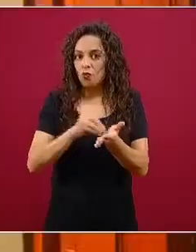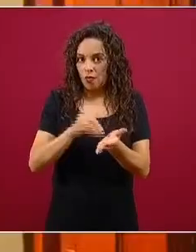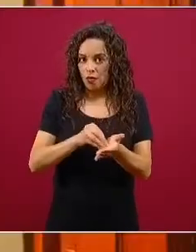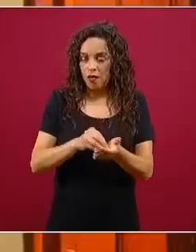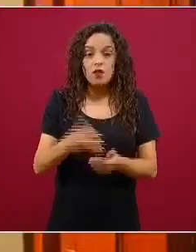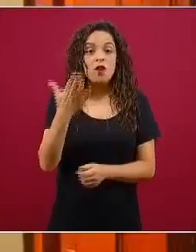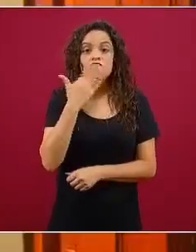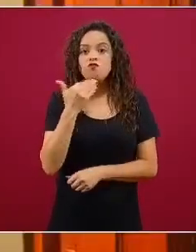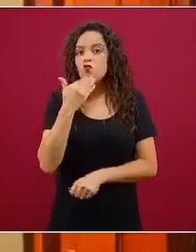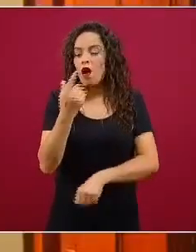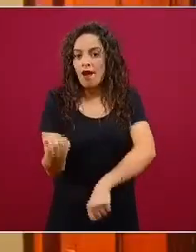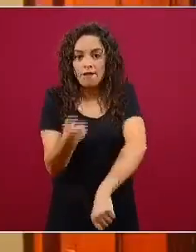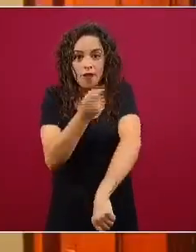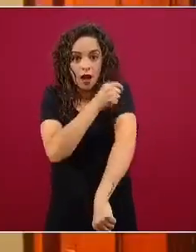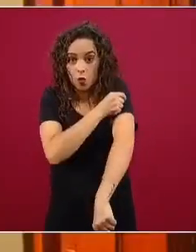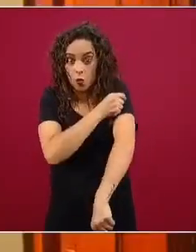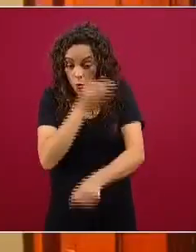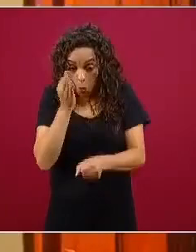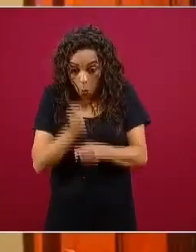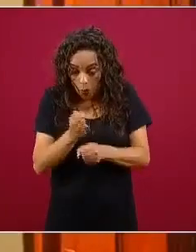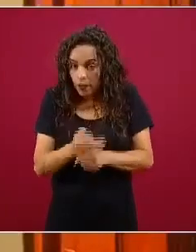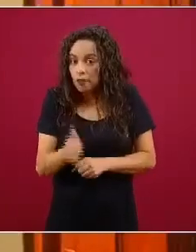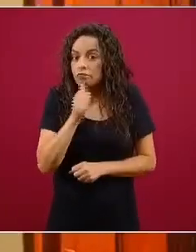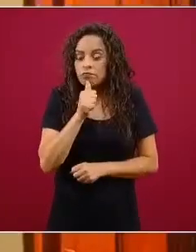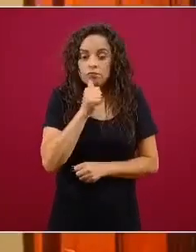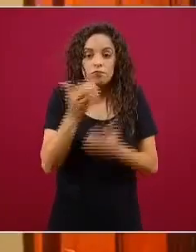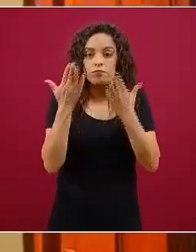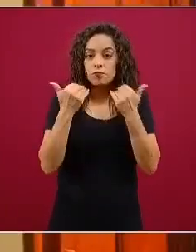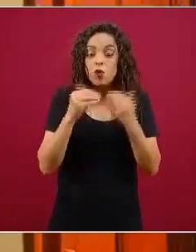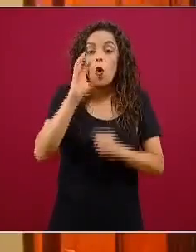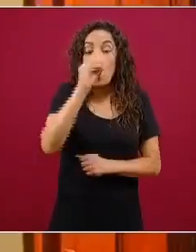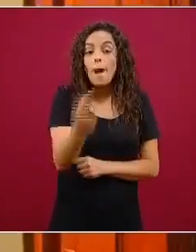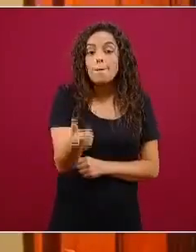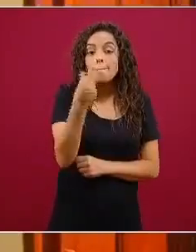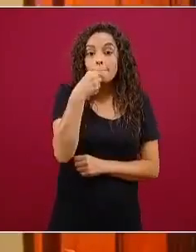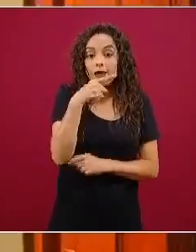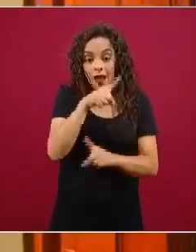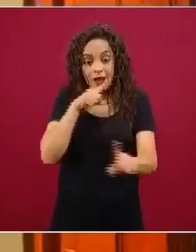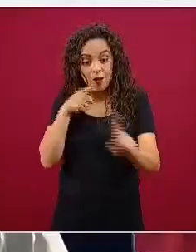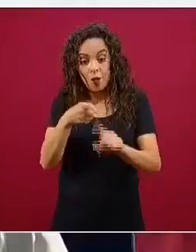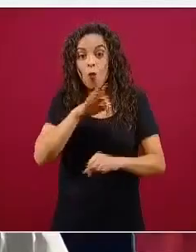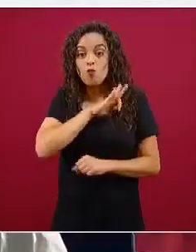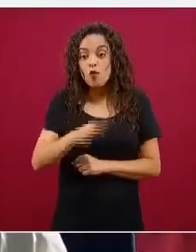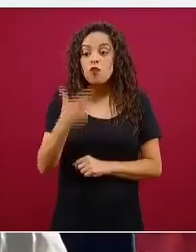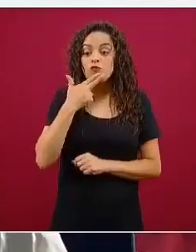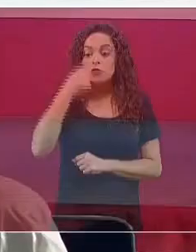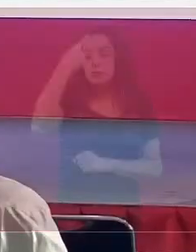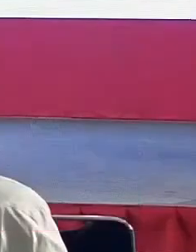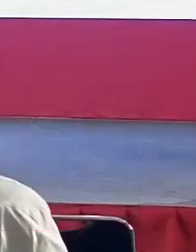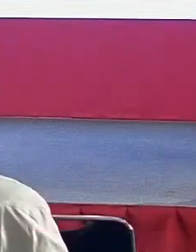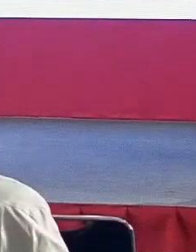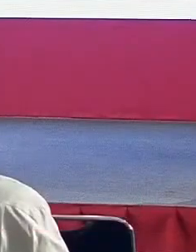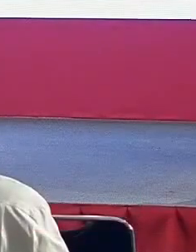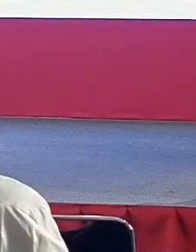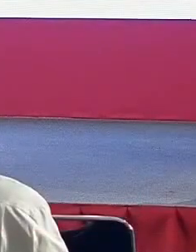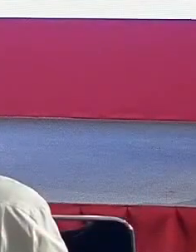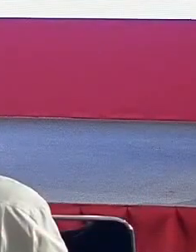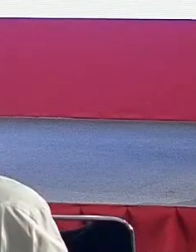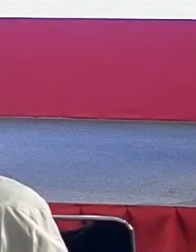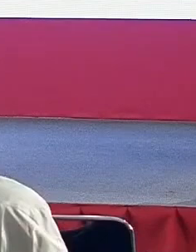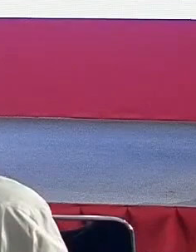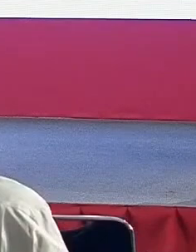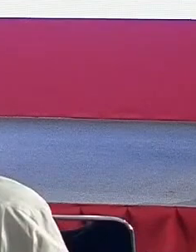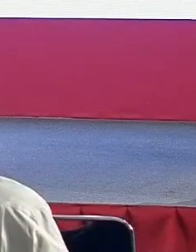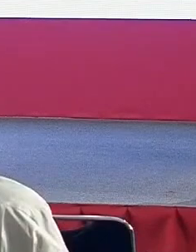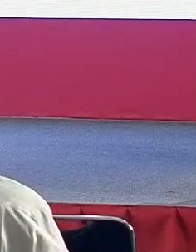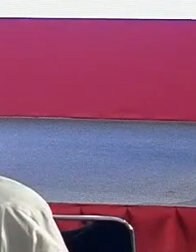una vacuna, ni un medicamento que sea específico de utilidad. Esos son de los factores que generan. Otro de los factores que